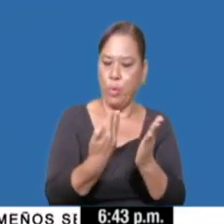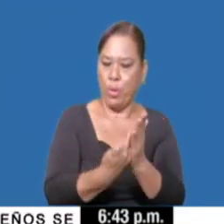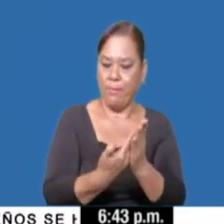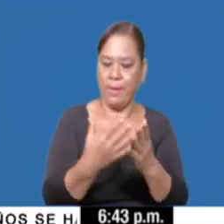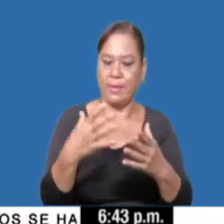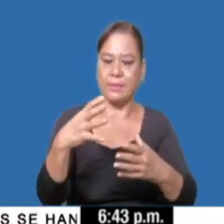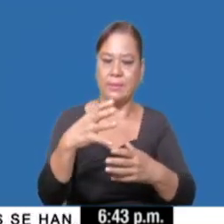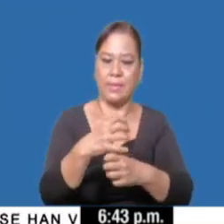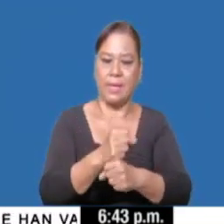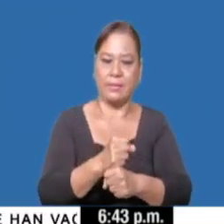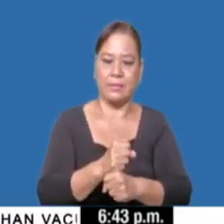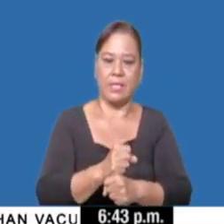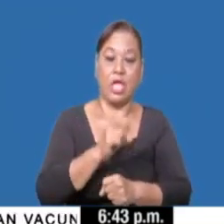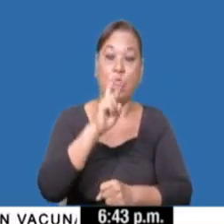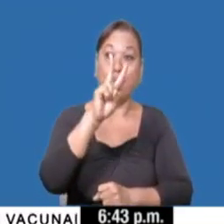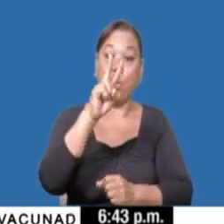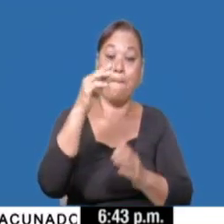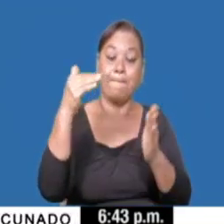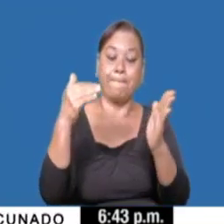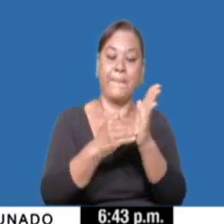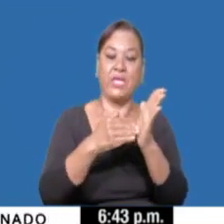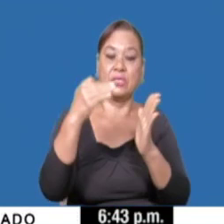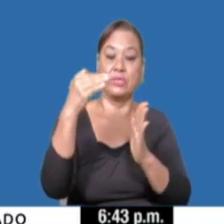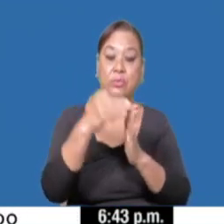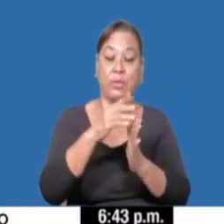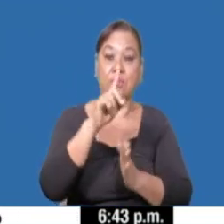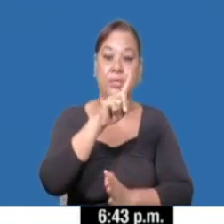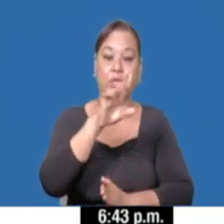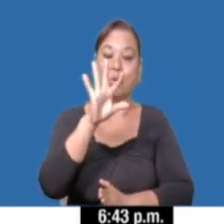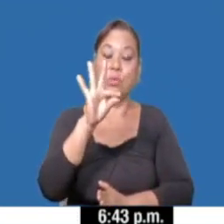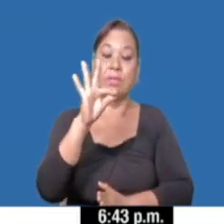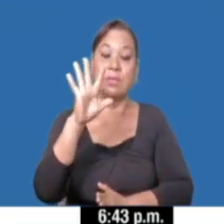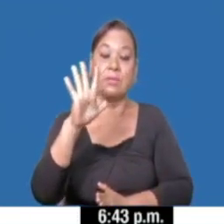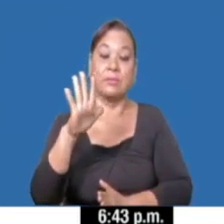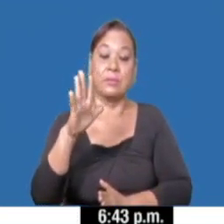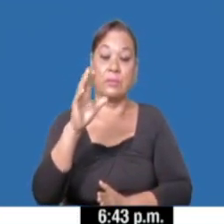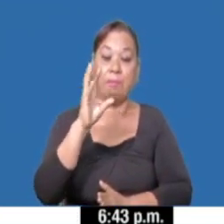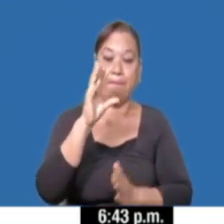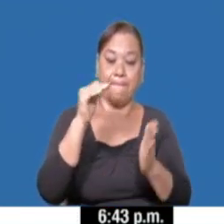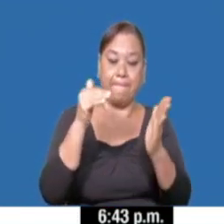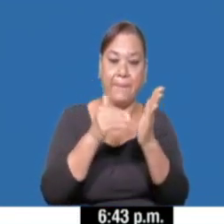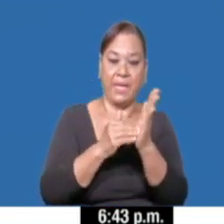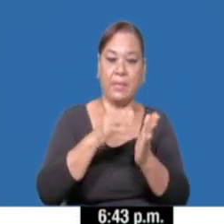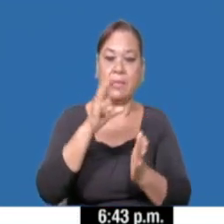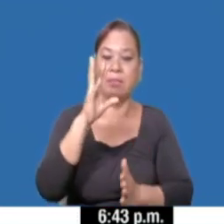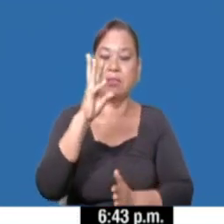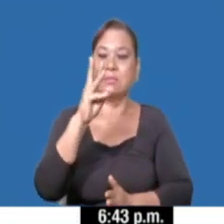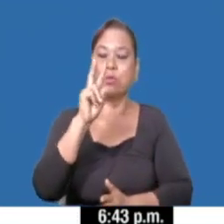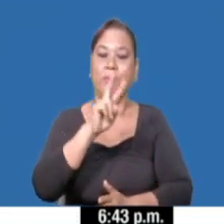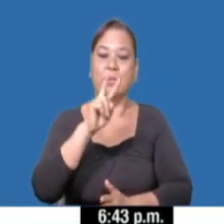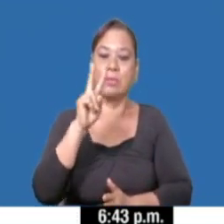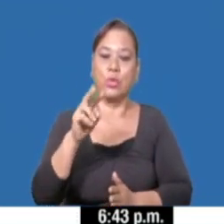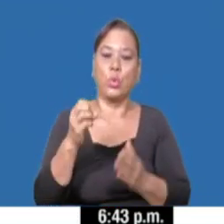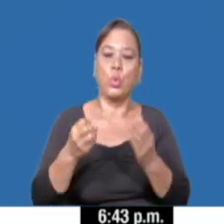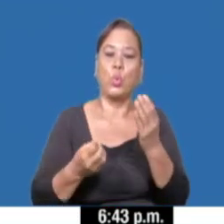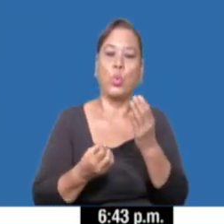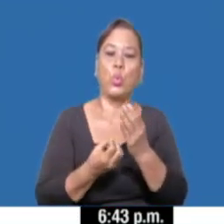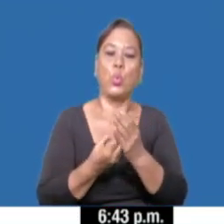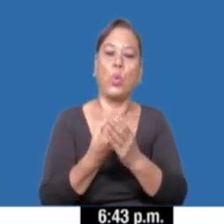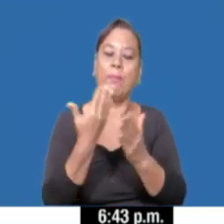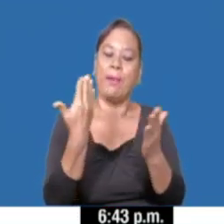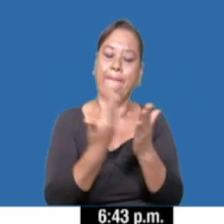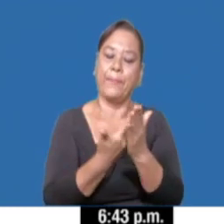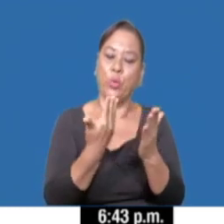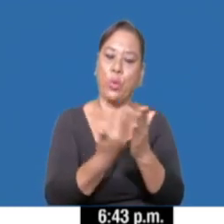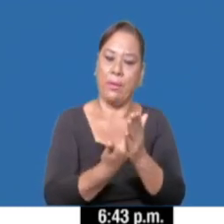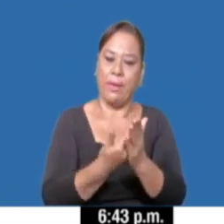la fecha, 2.195.622, y hoy reportamos como nueva prueba, 10